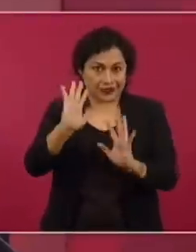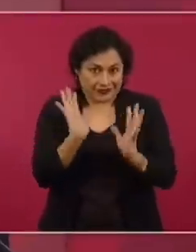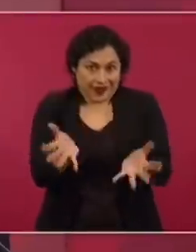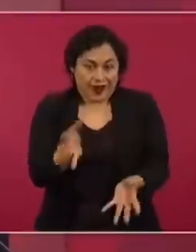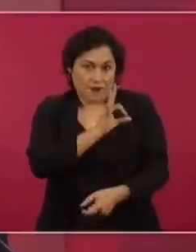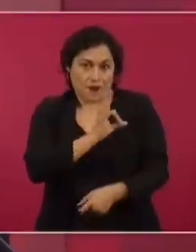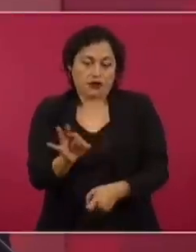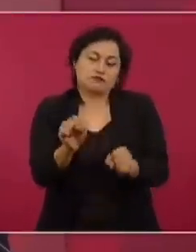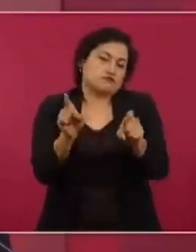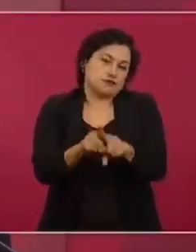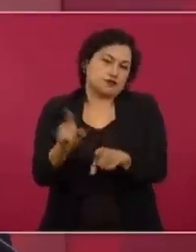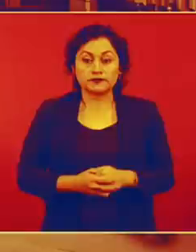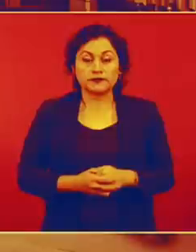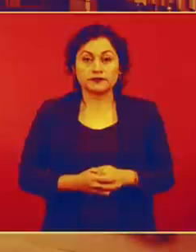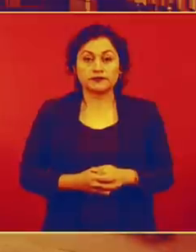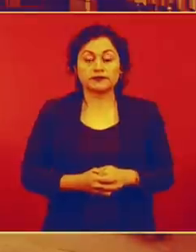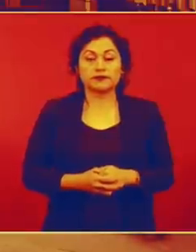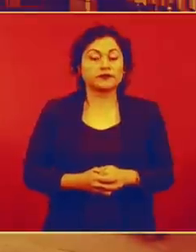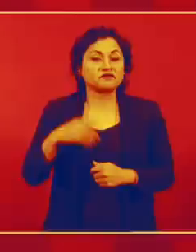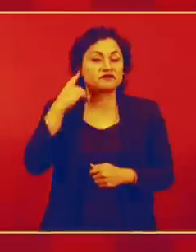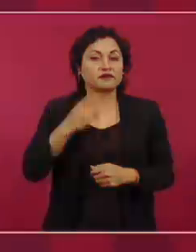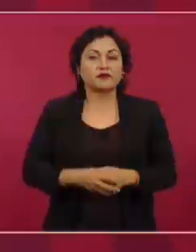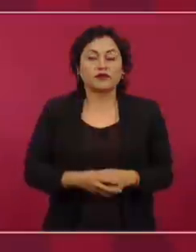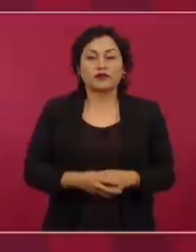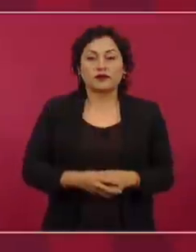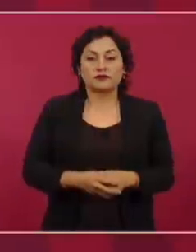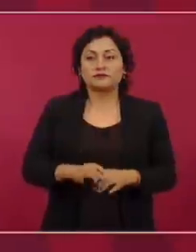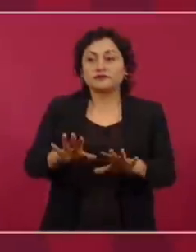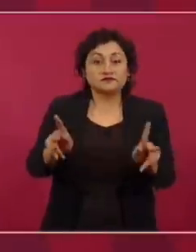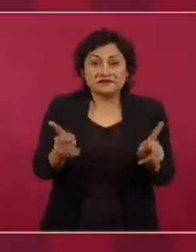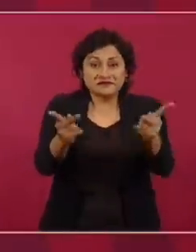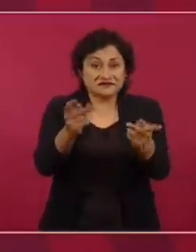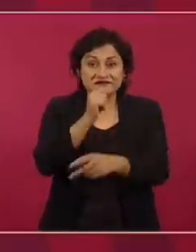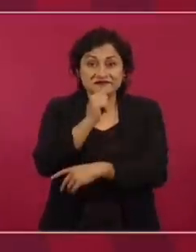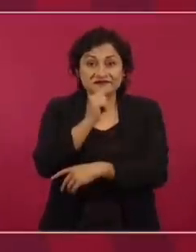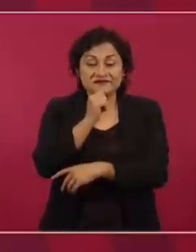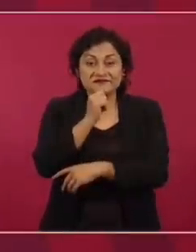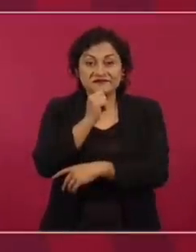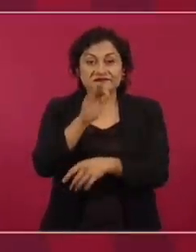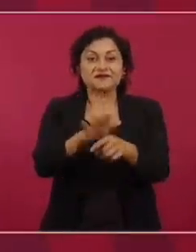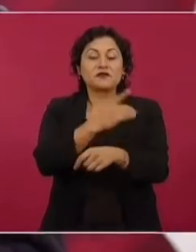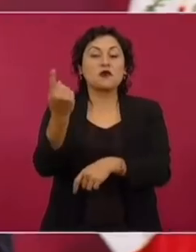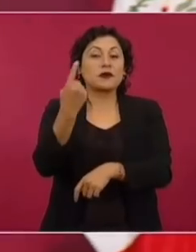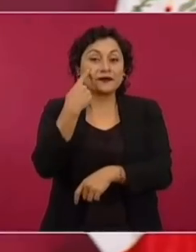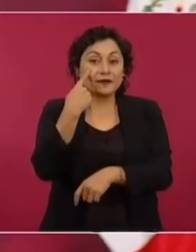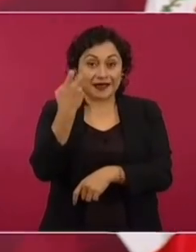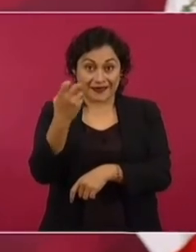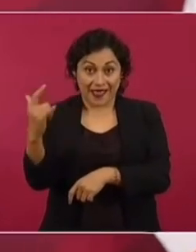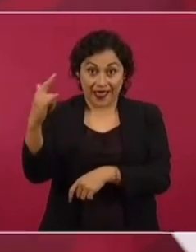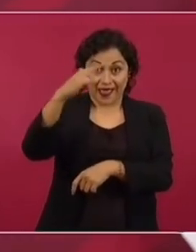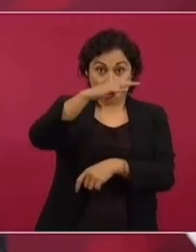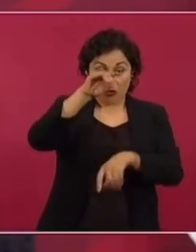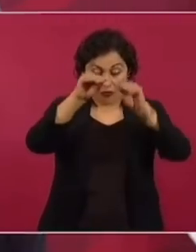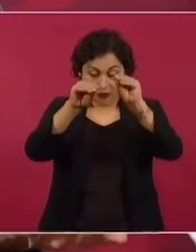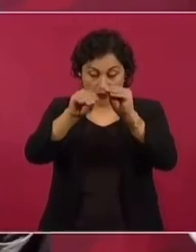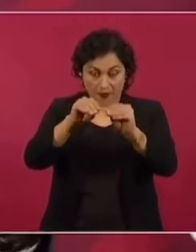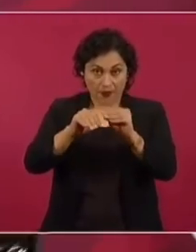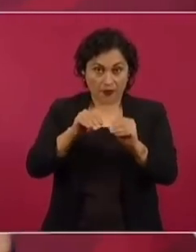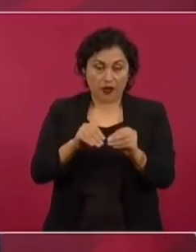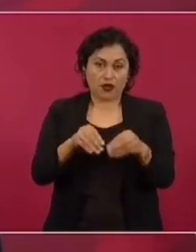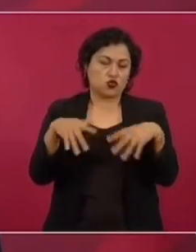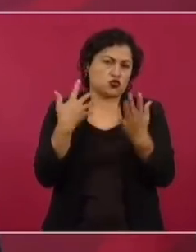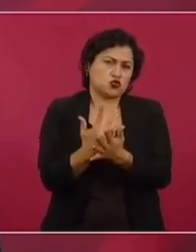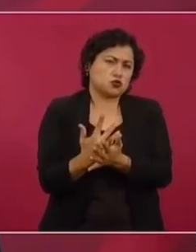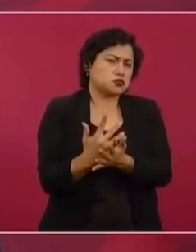Entonces se va a tener el avión. Es que no se ha podido vender, porque lo hicieron, pues es muy